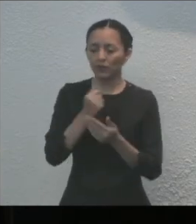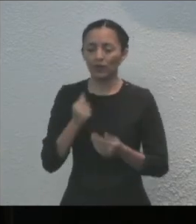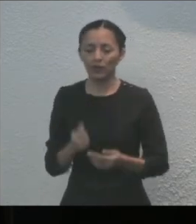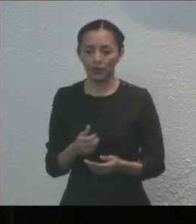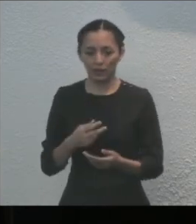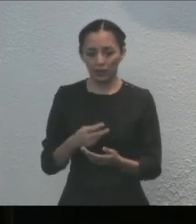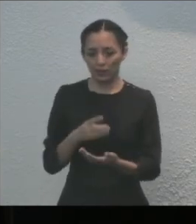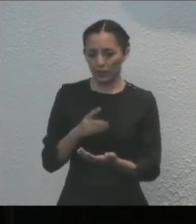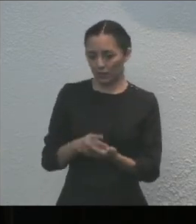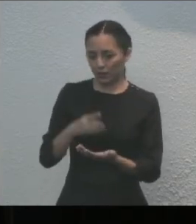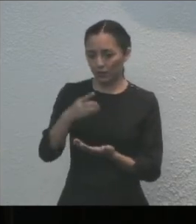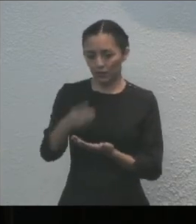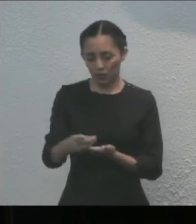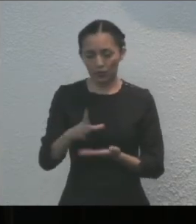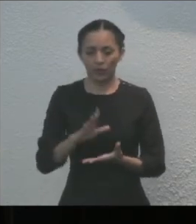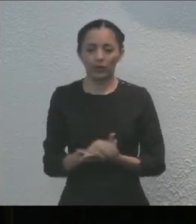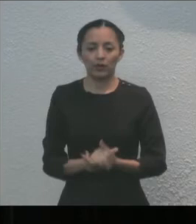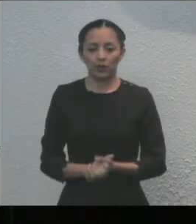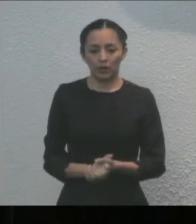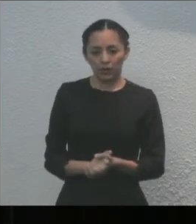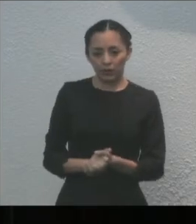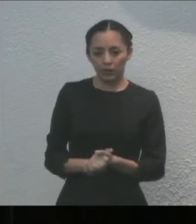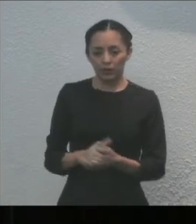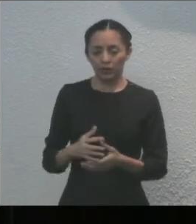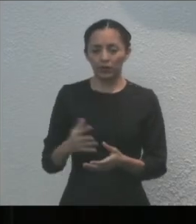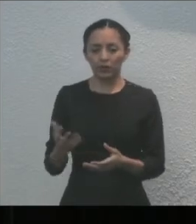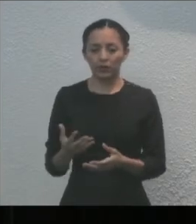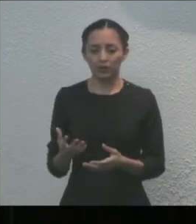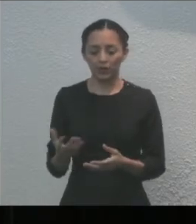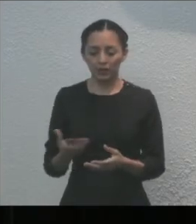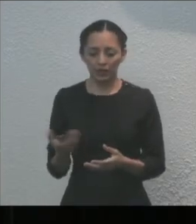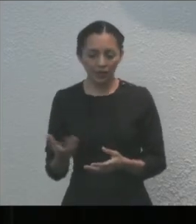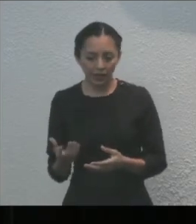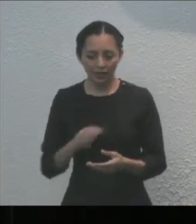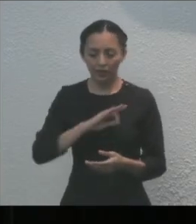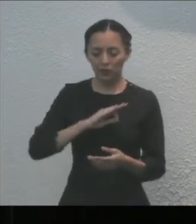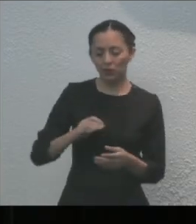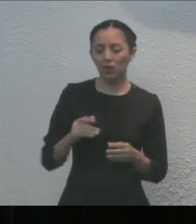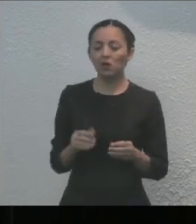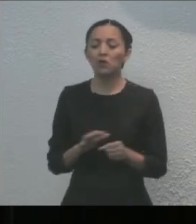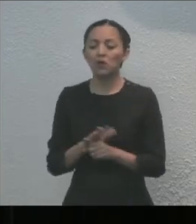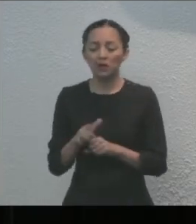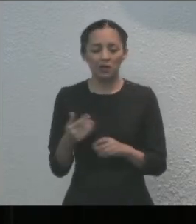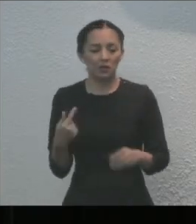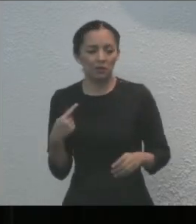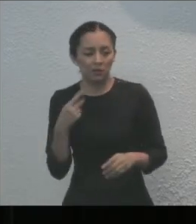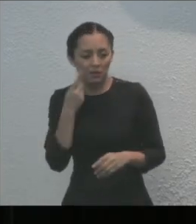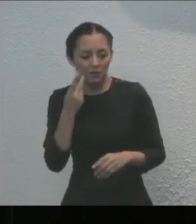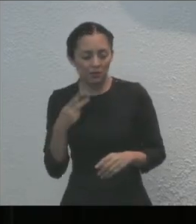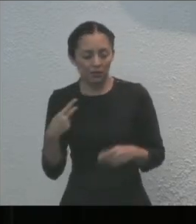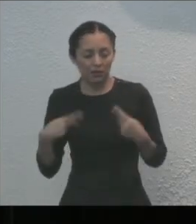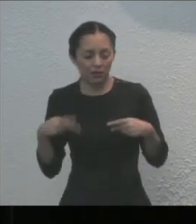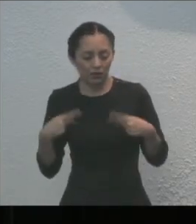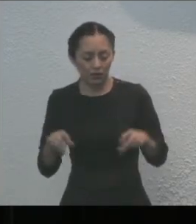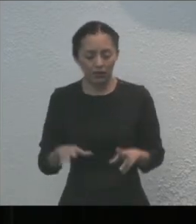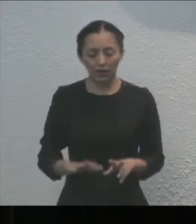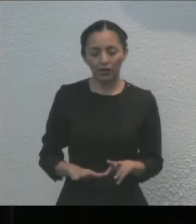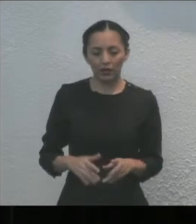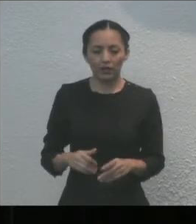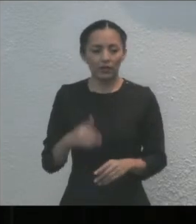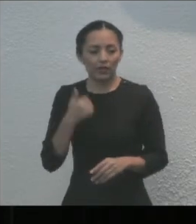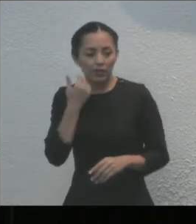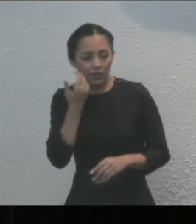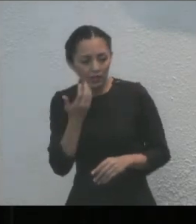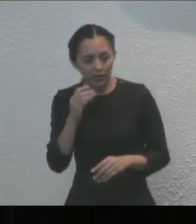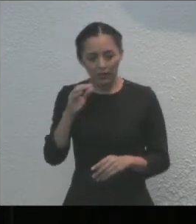constar en la convocatoria pública que al efecto se expida y por la que cualquier persona física o moral, pública o privada que tenga